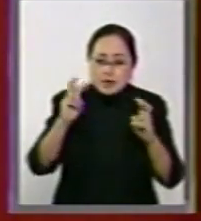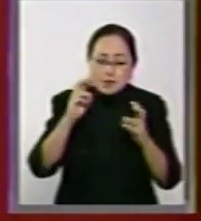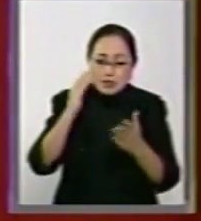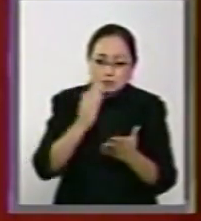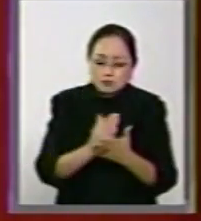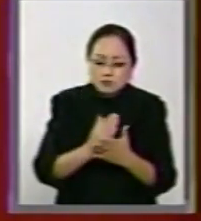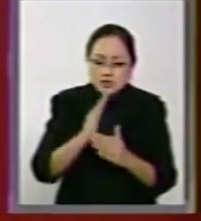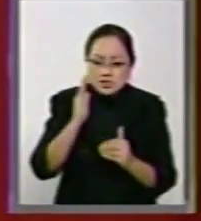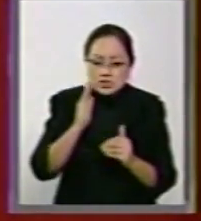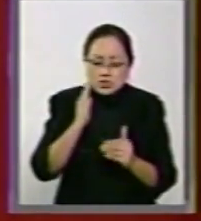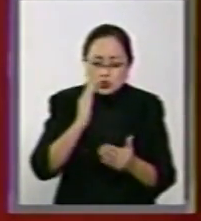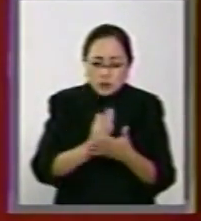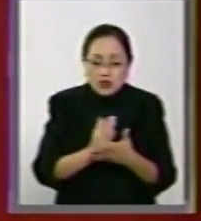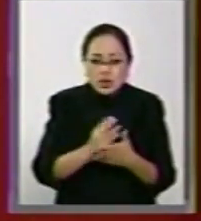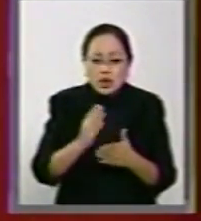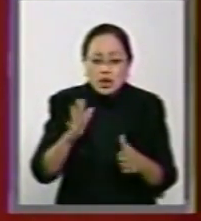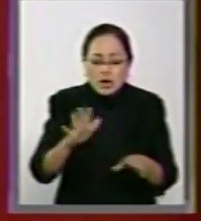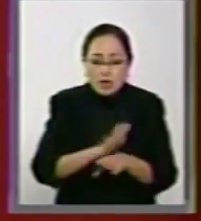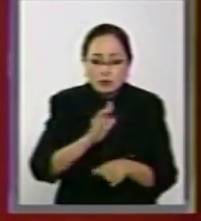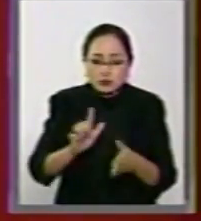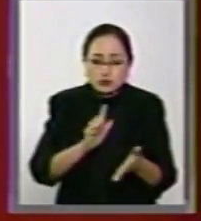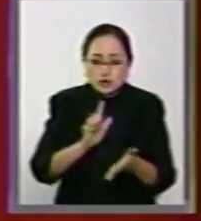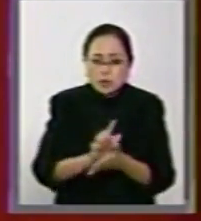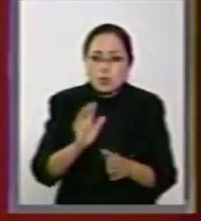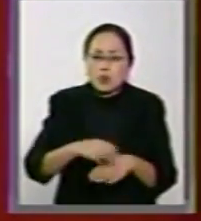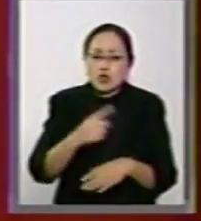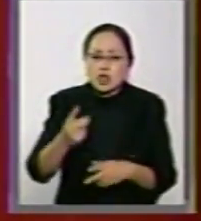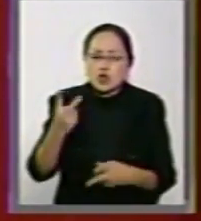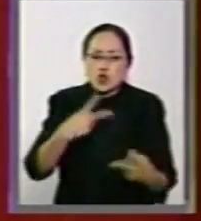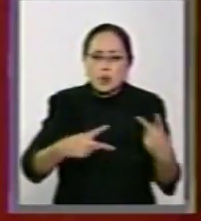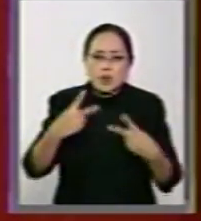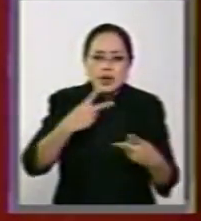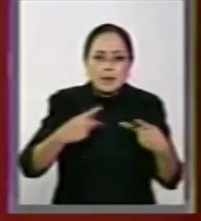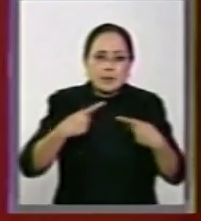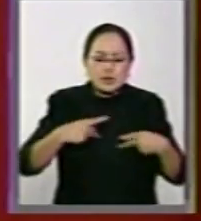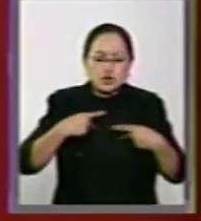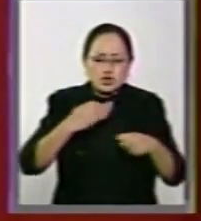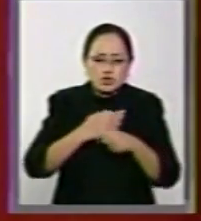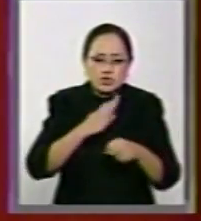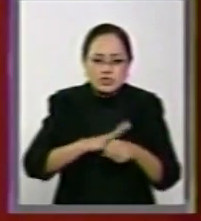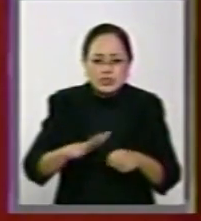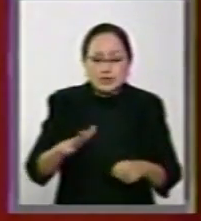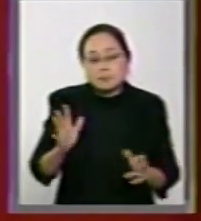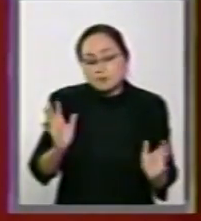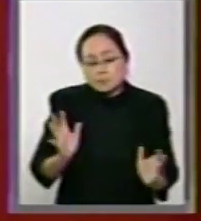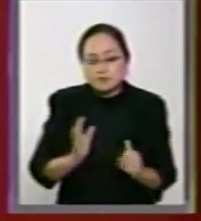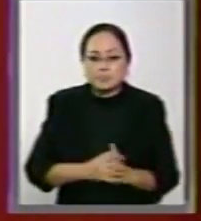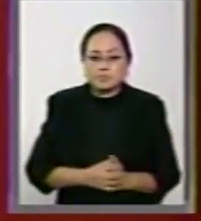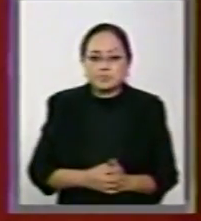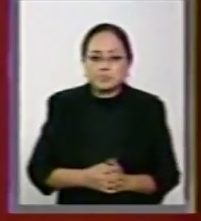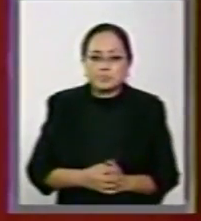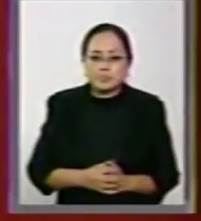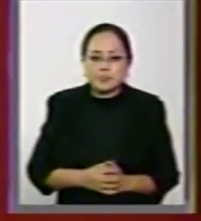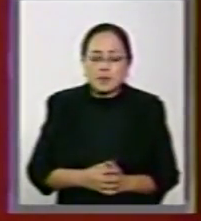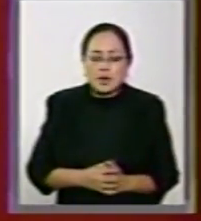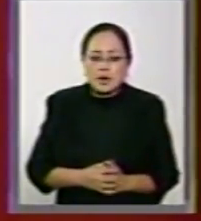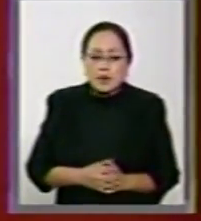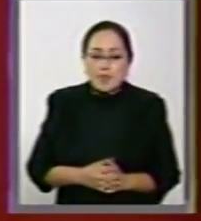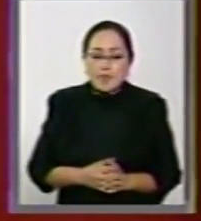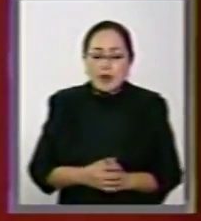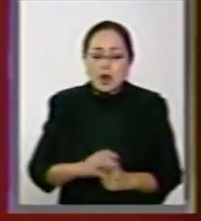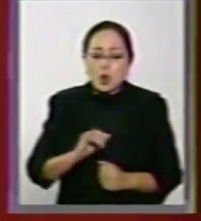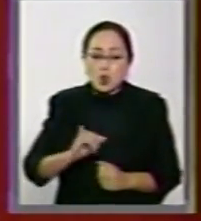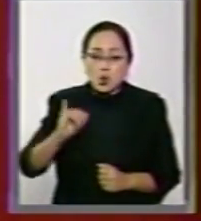esta reforma, porque no hubo quórum. Bueno, en la sesión del jueves